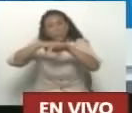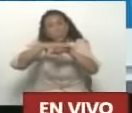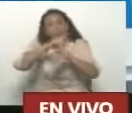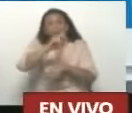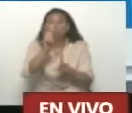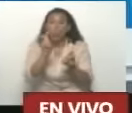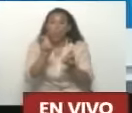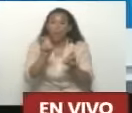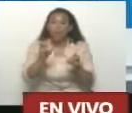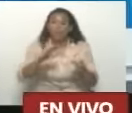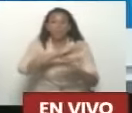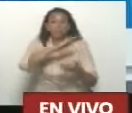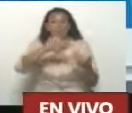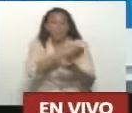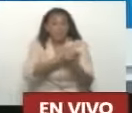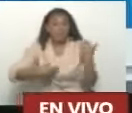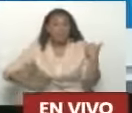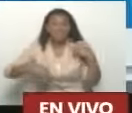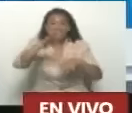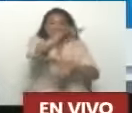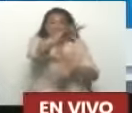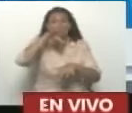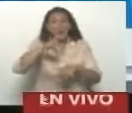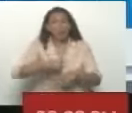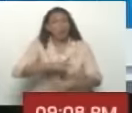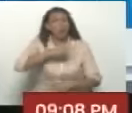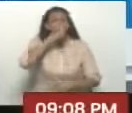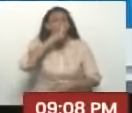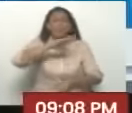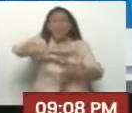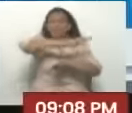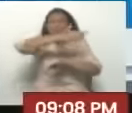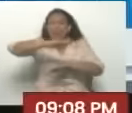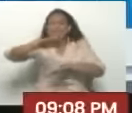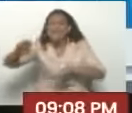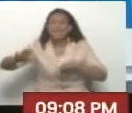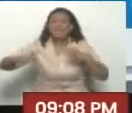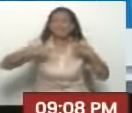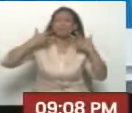Ministro de la Presidencia, por sacarlo de ese infierno que lo estoy sacando, de los roques.